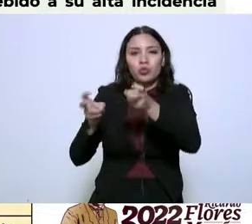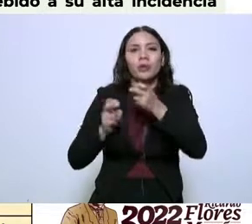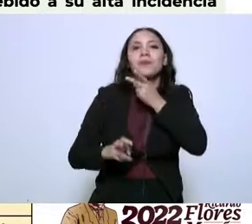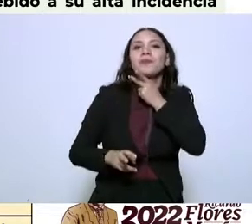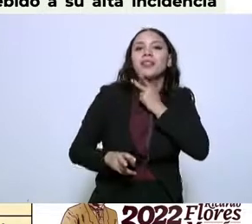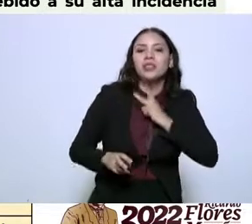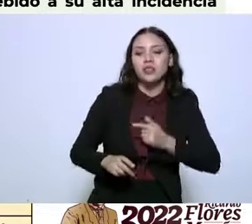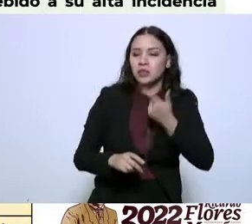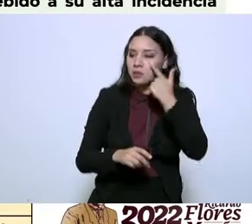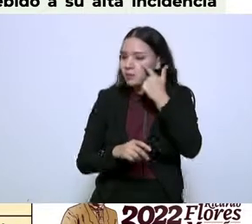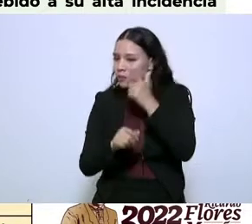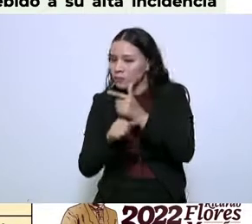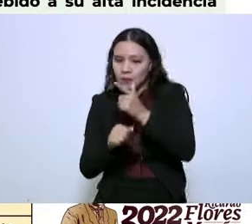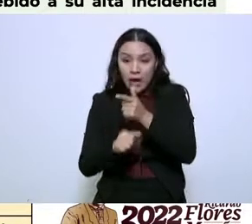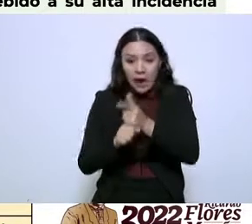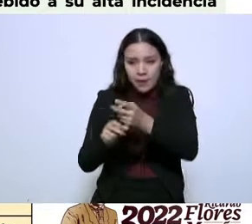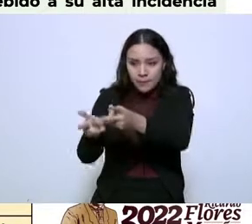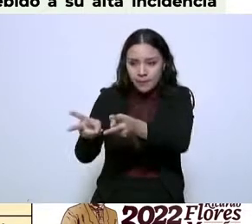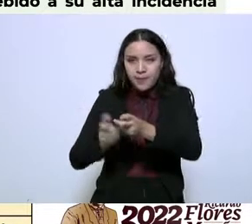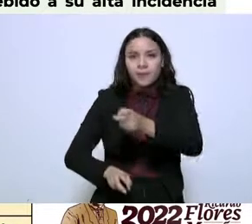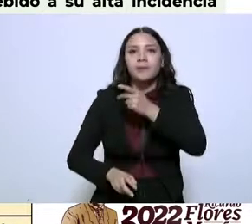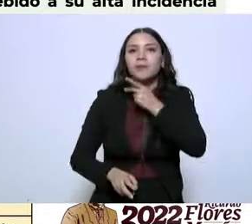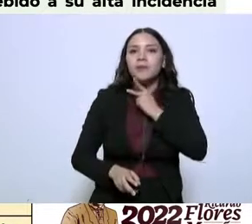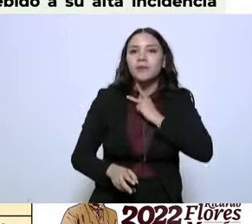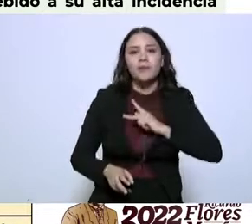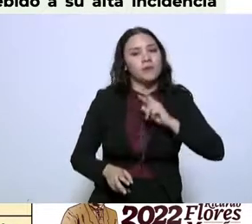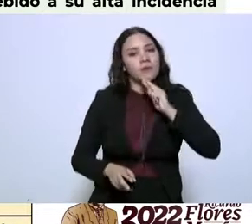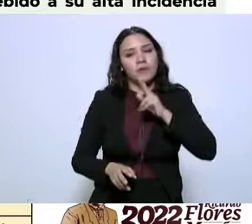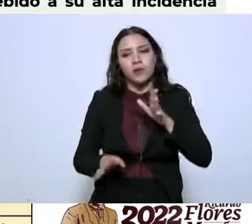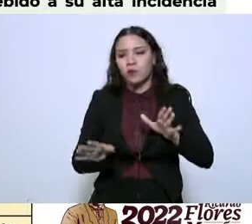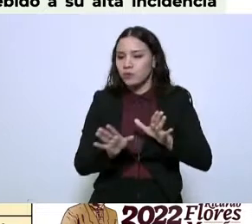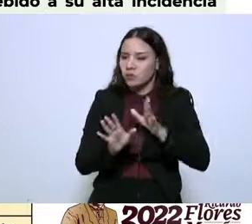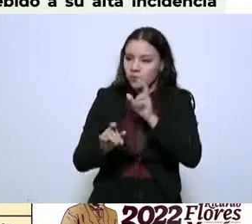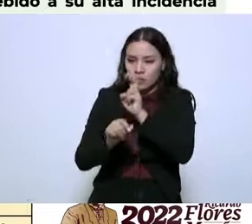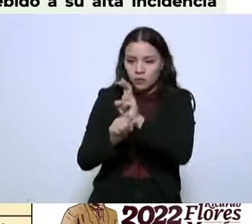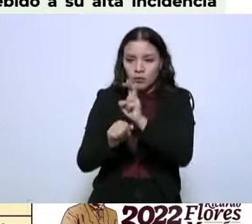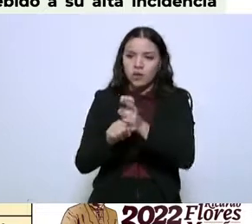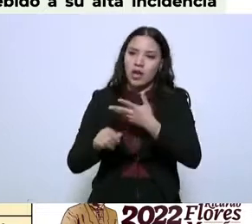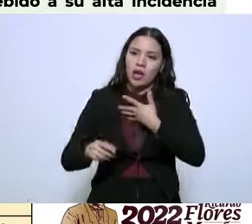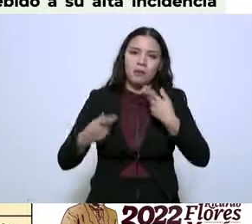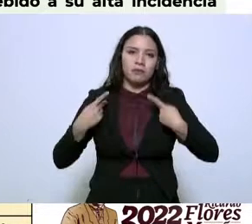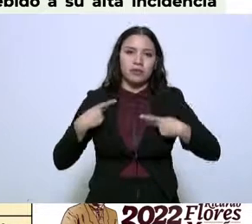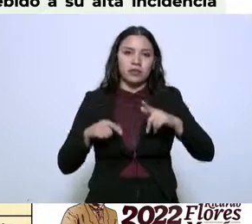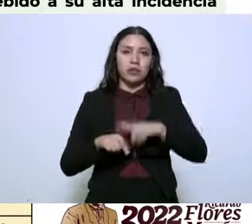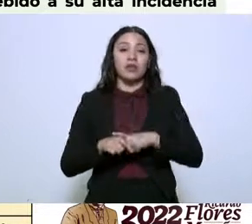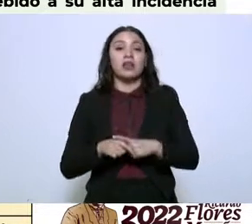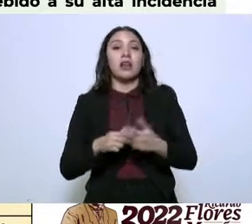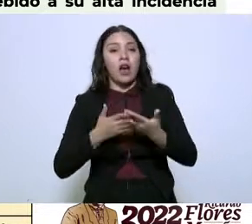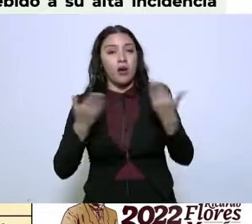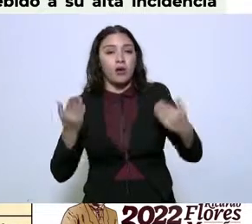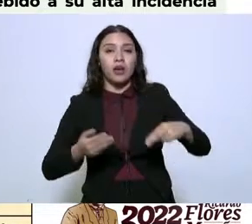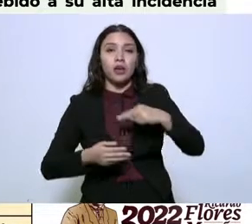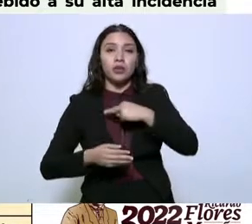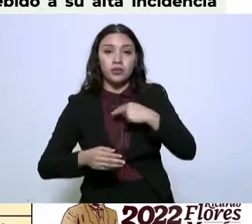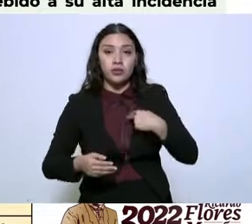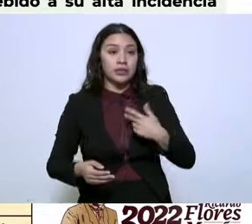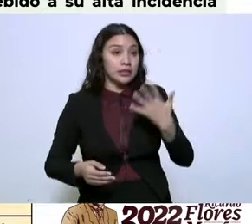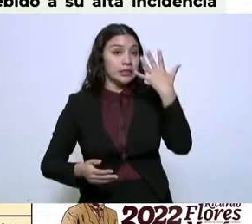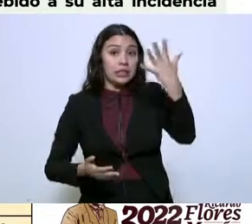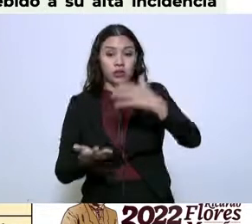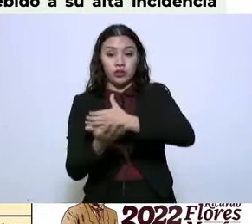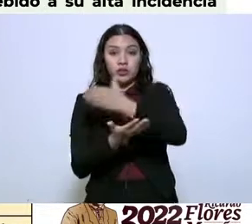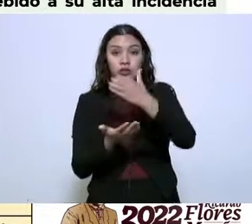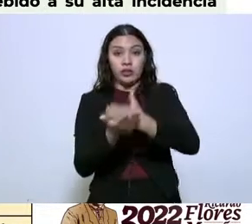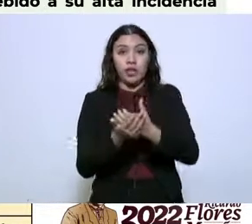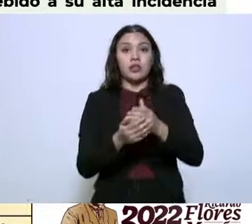que se dedican precisamente al robo de hidrocarburos. Se han trabajado en cinco municipios que